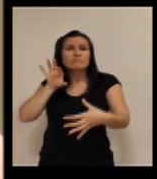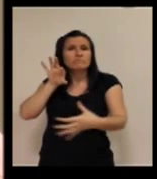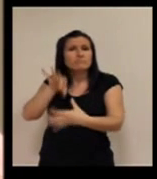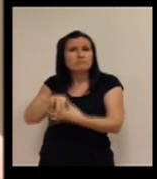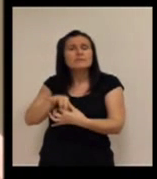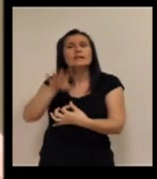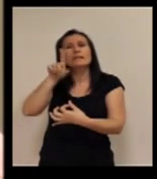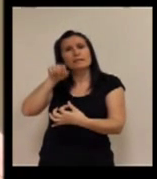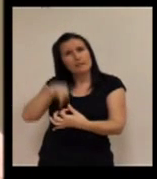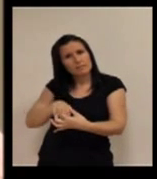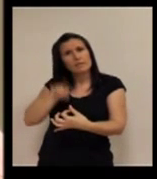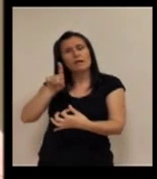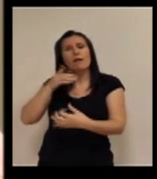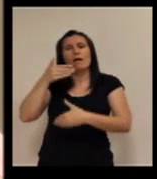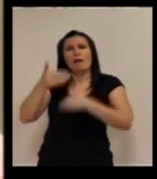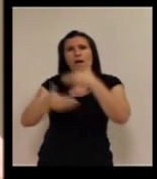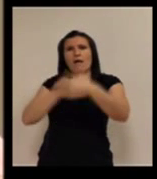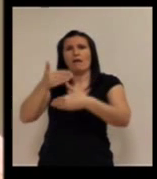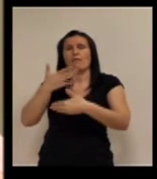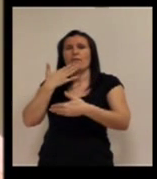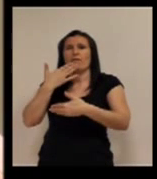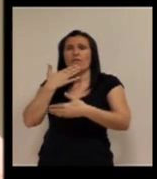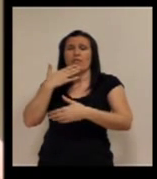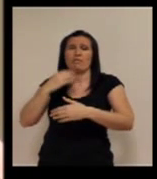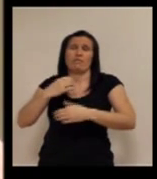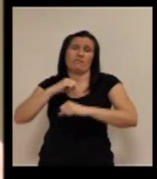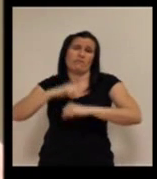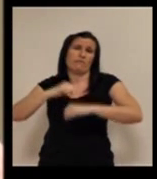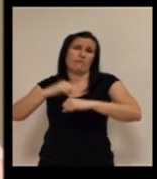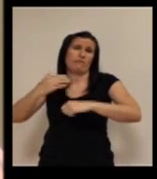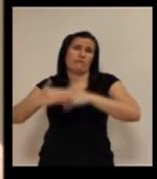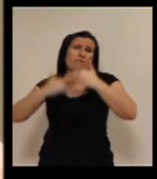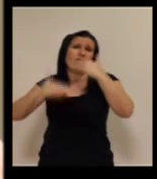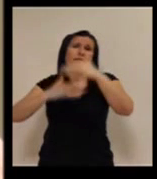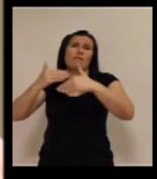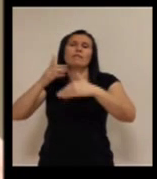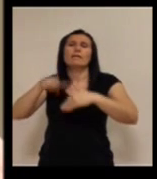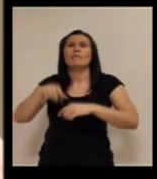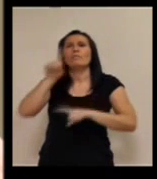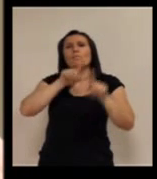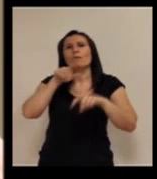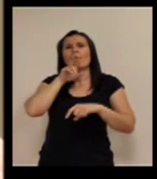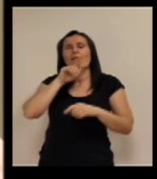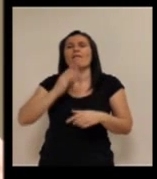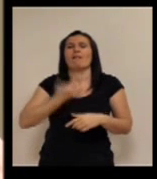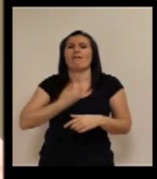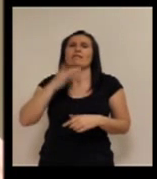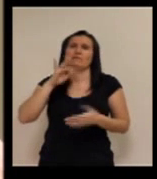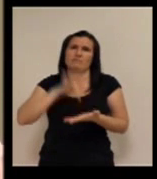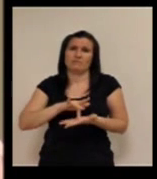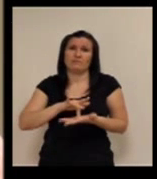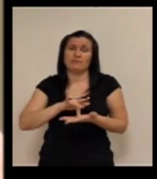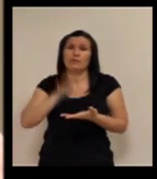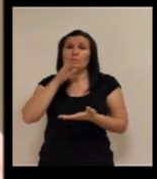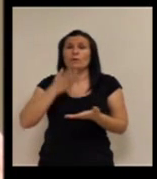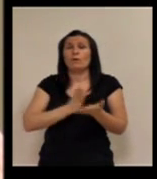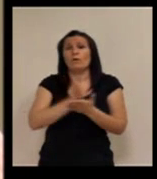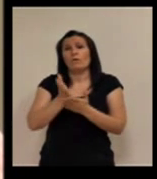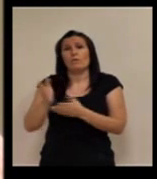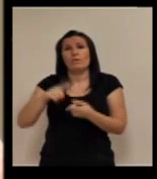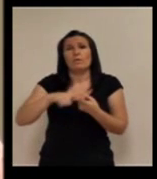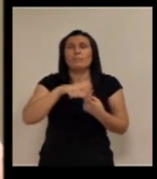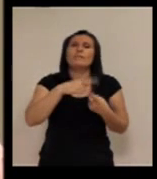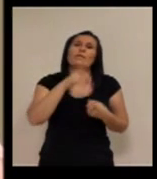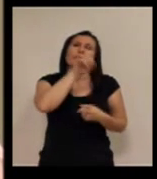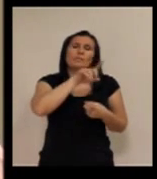al avance de la edad, presentan dificultades en el habla. Por un lado estaría, bueno, tanto la